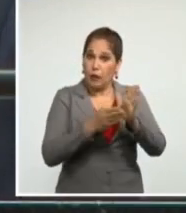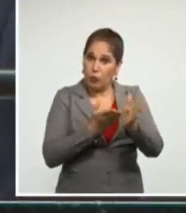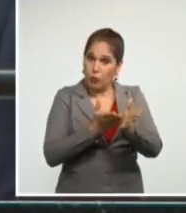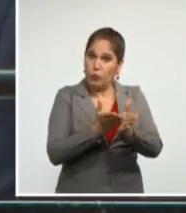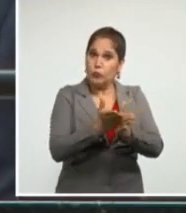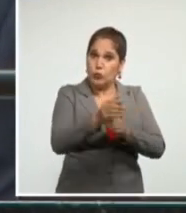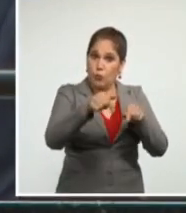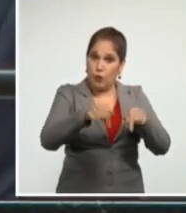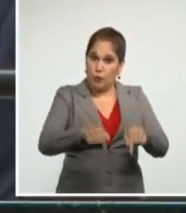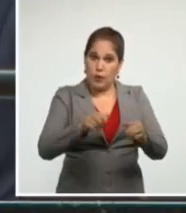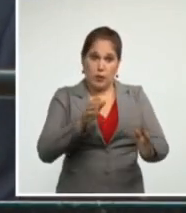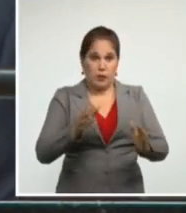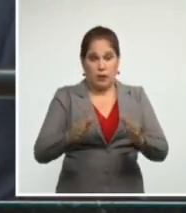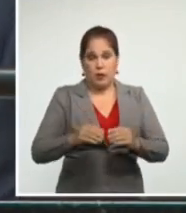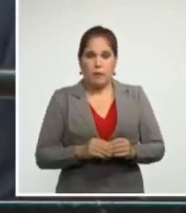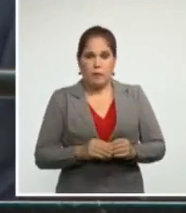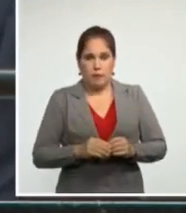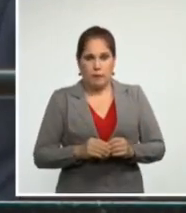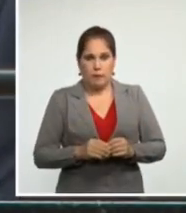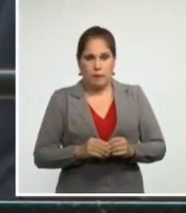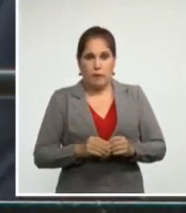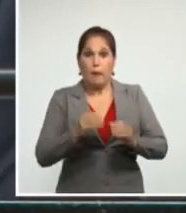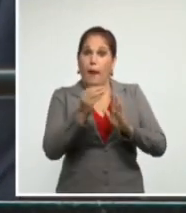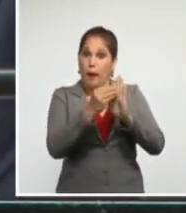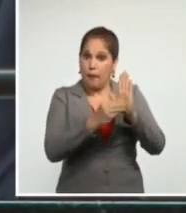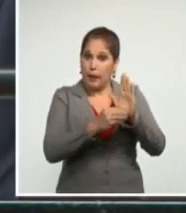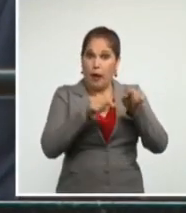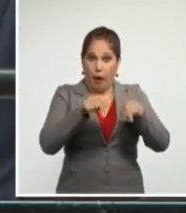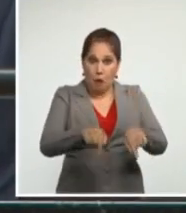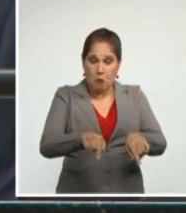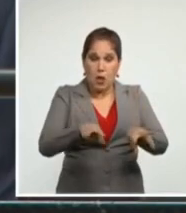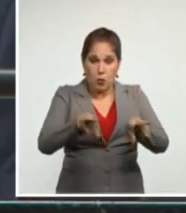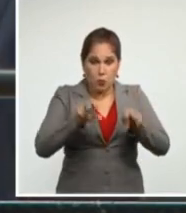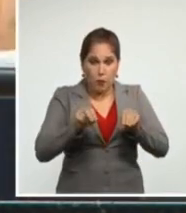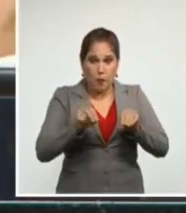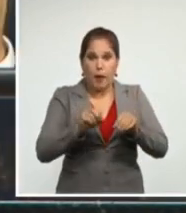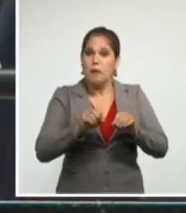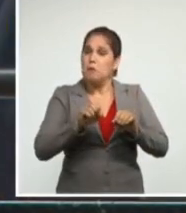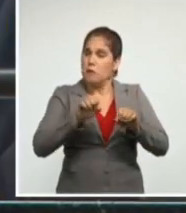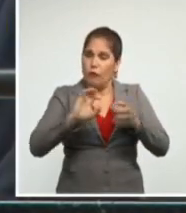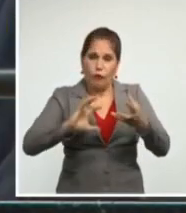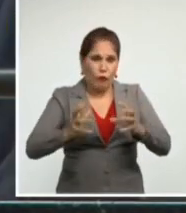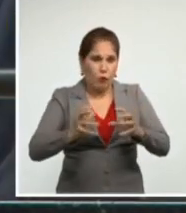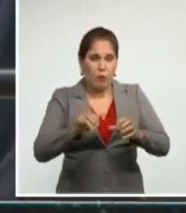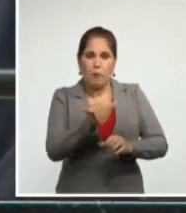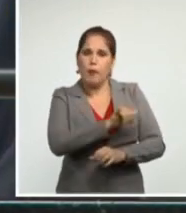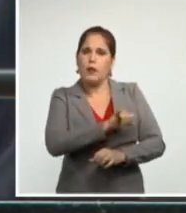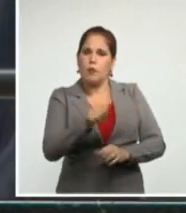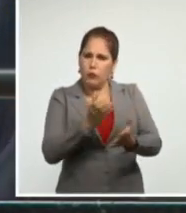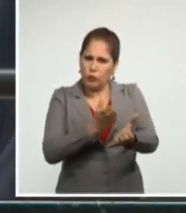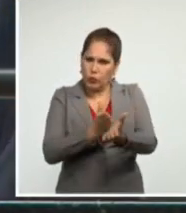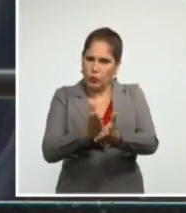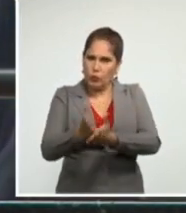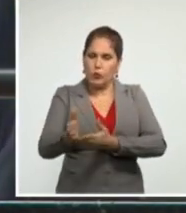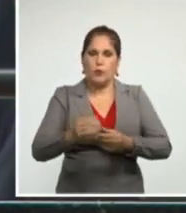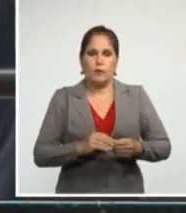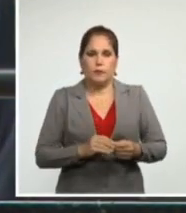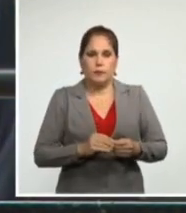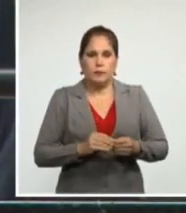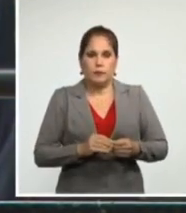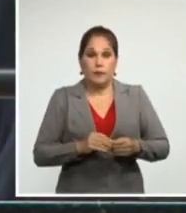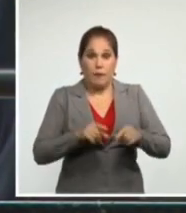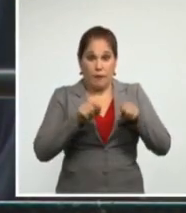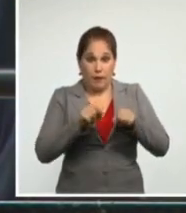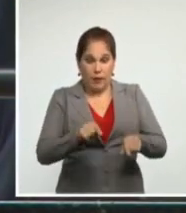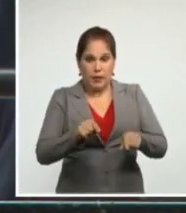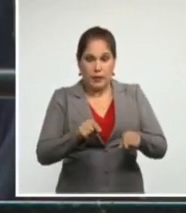y en completa aplicación práctica y paradójicamente van conformando la